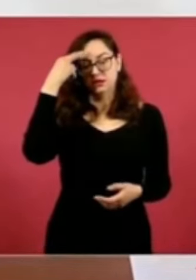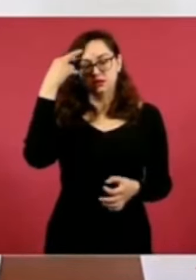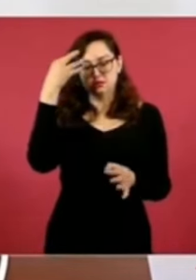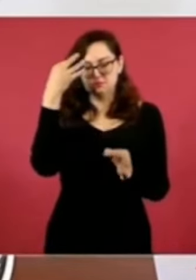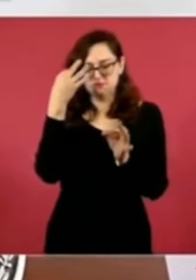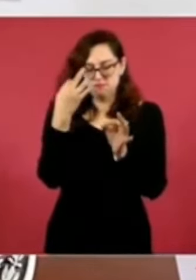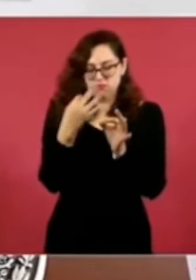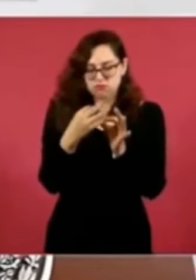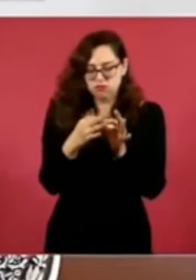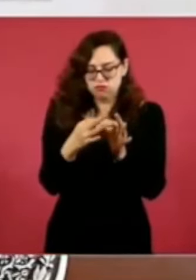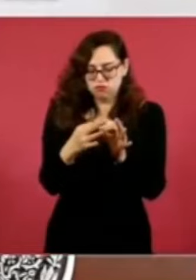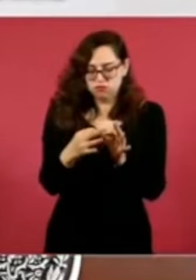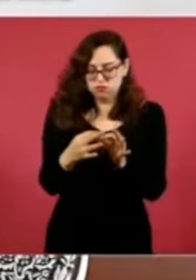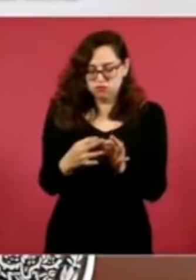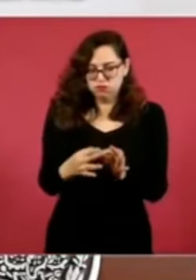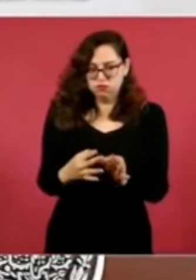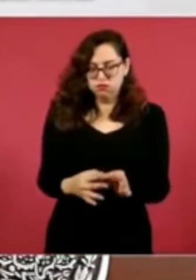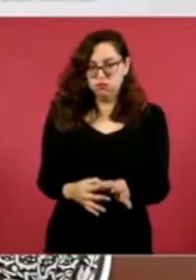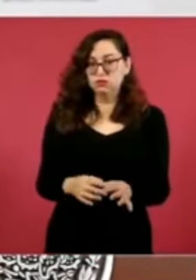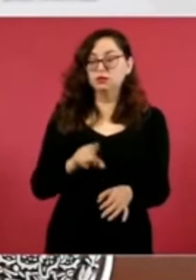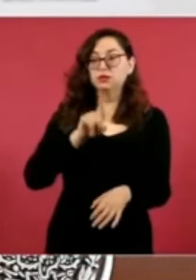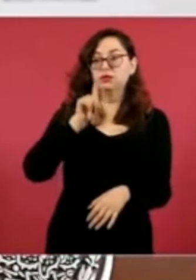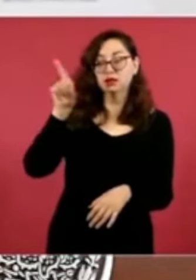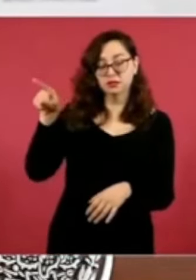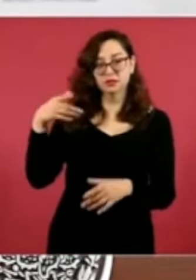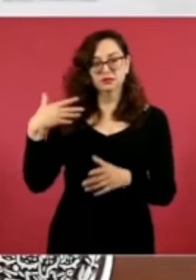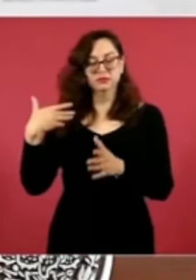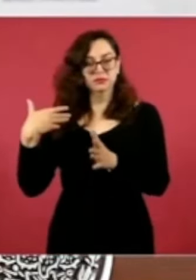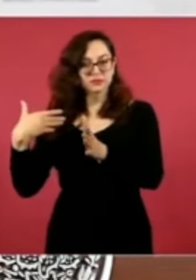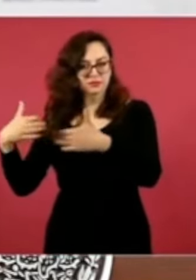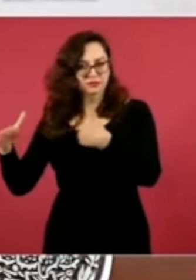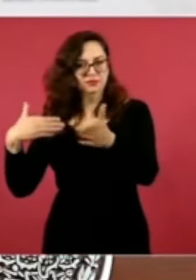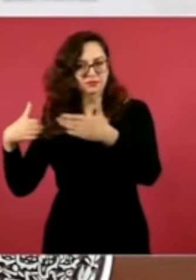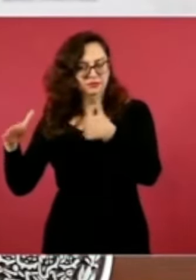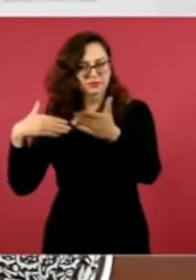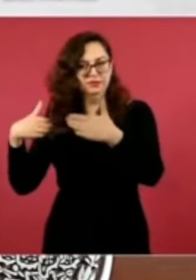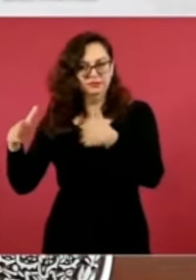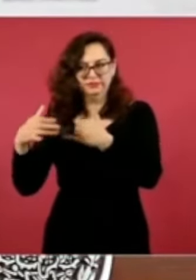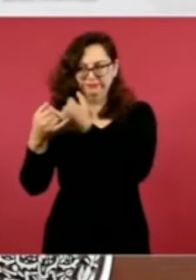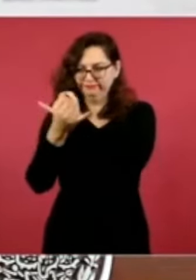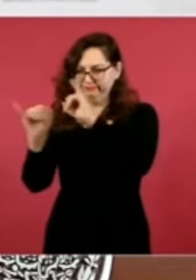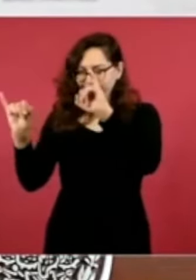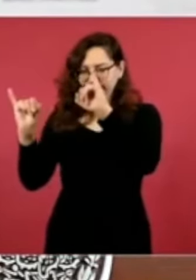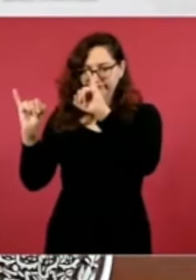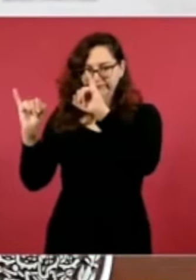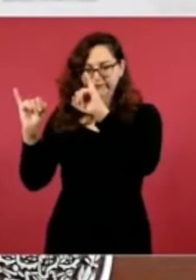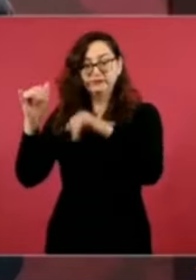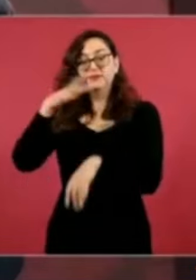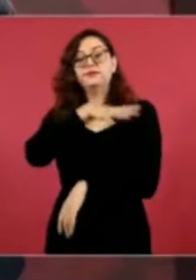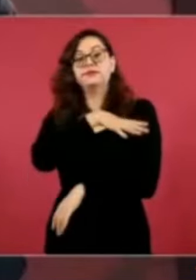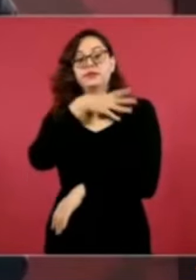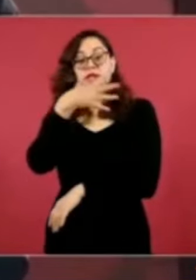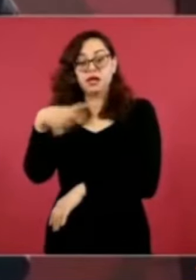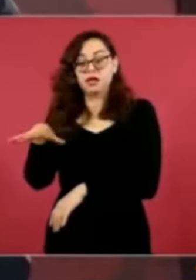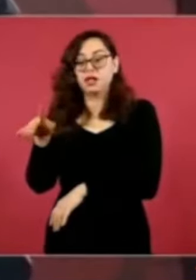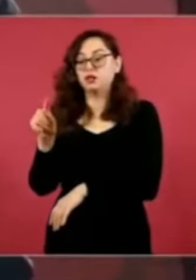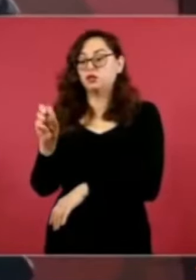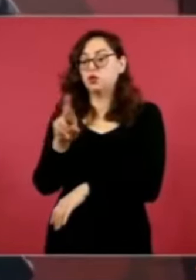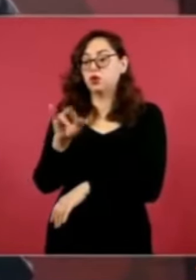Panamá, el general Torrijos, decía, El que se aflige,